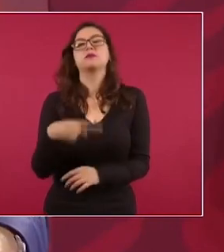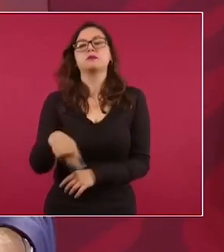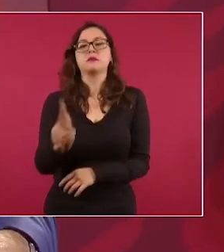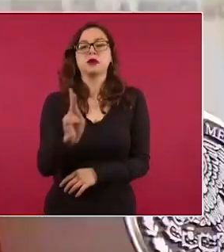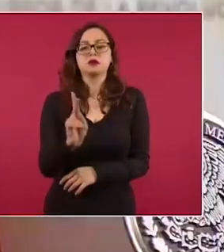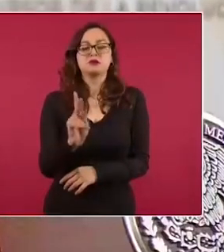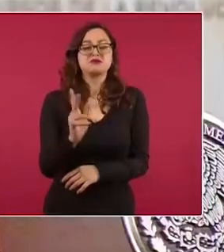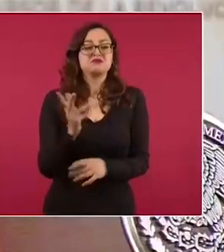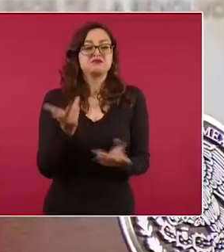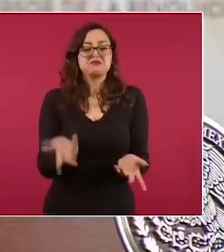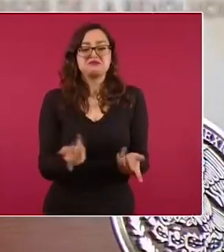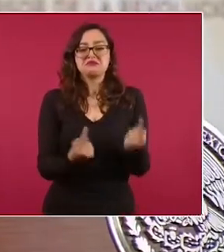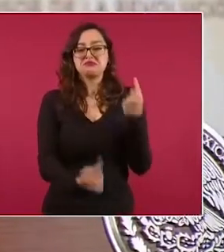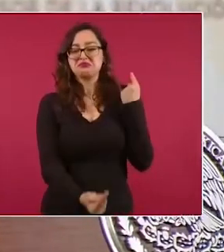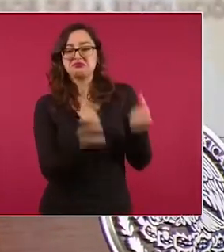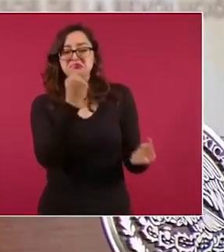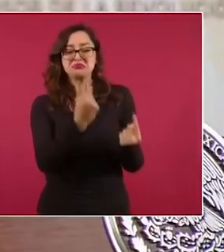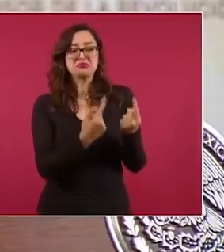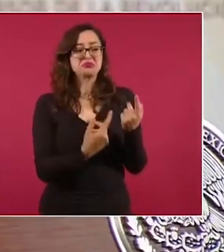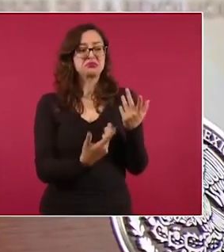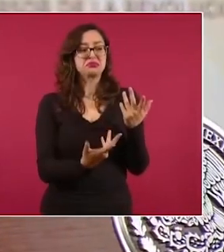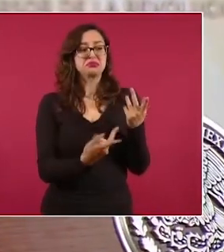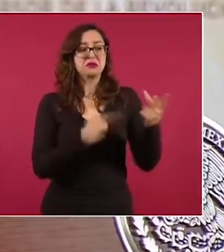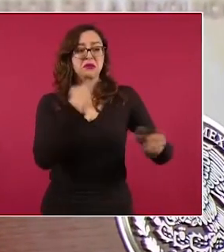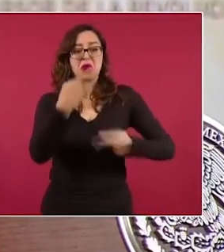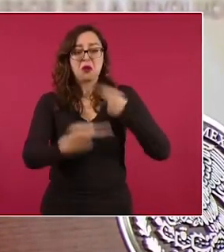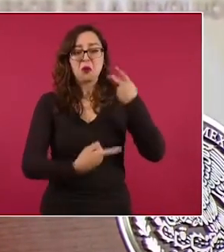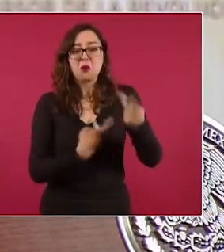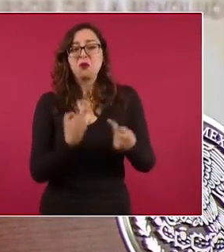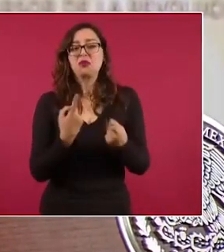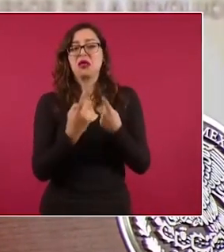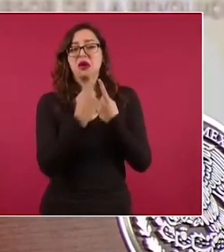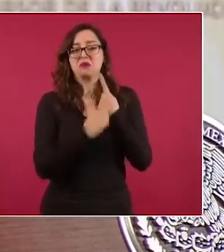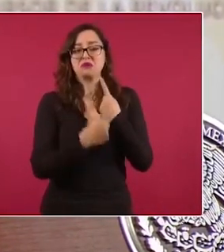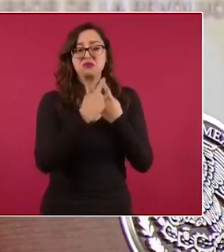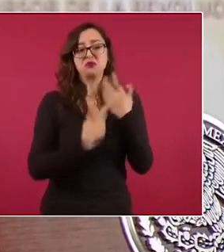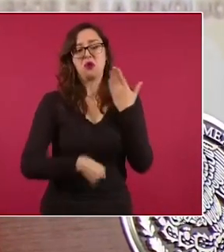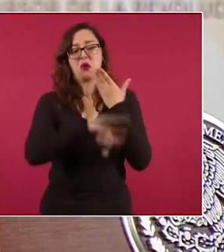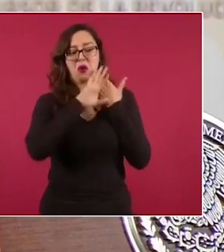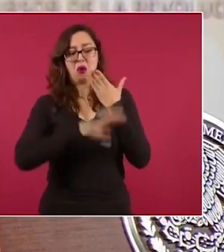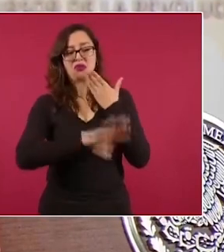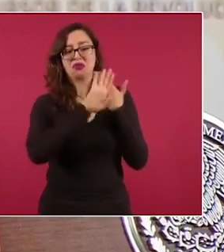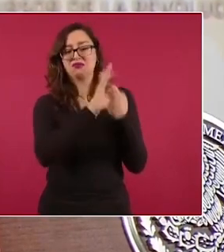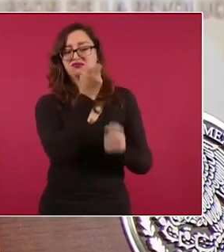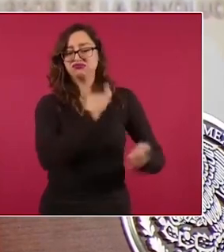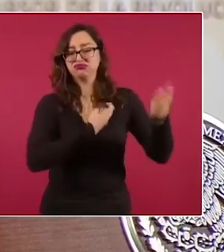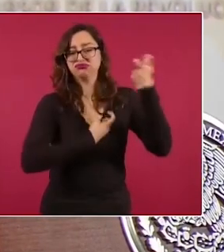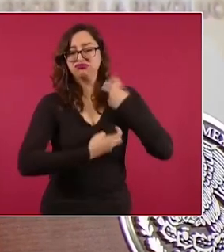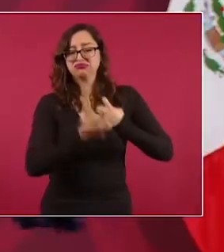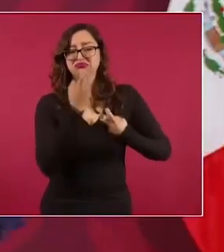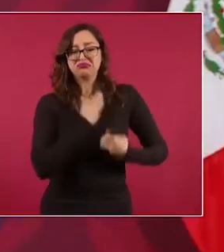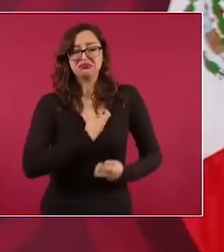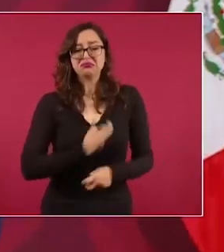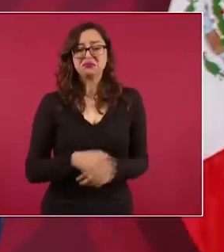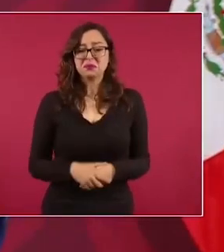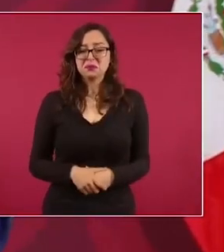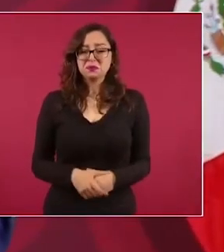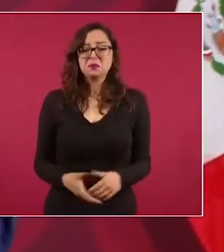Pero cuestionamientos y ataques, hasta insultos. No.